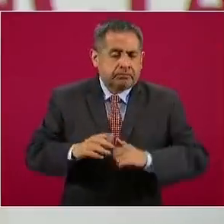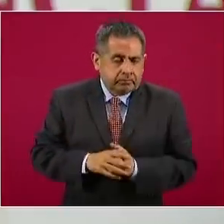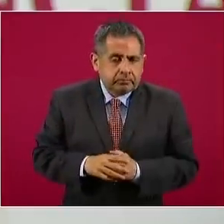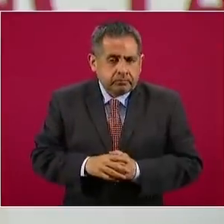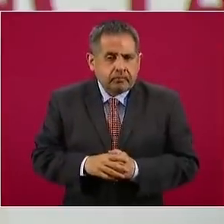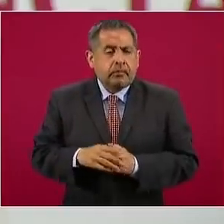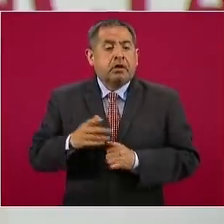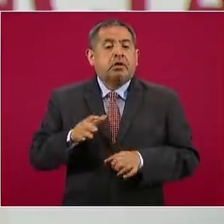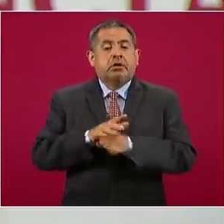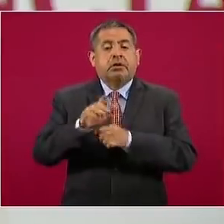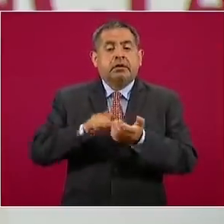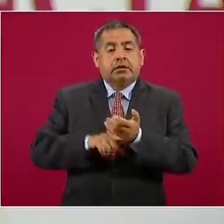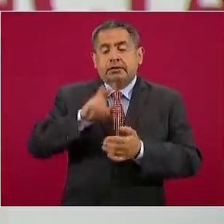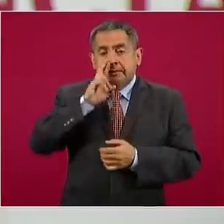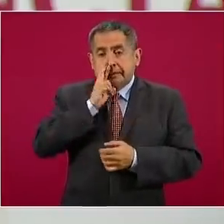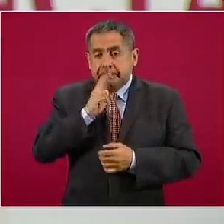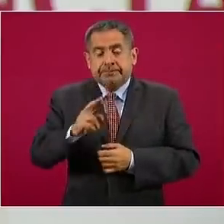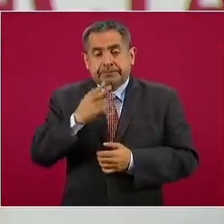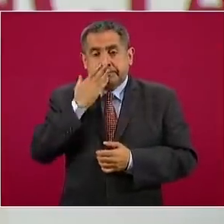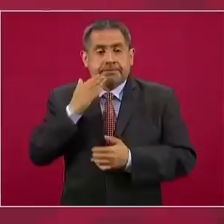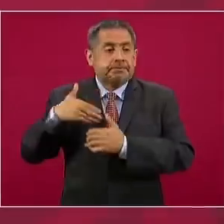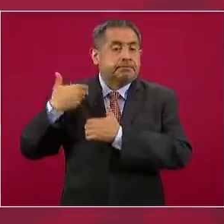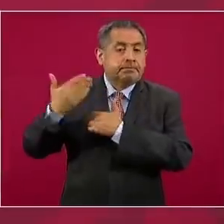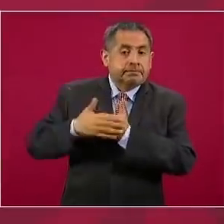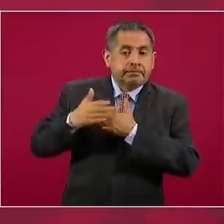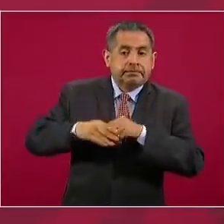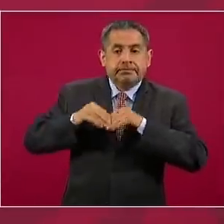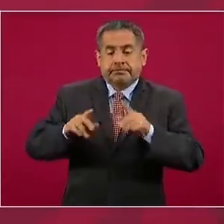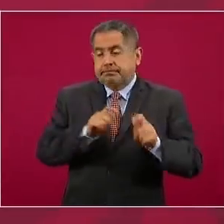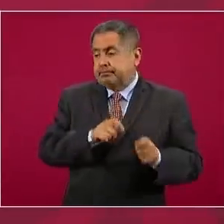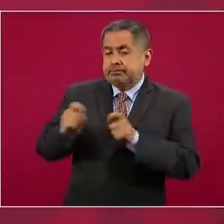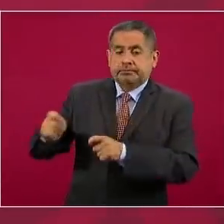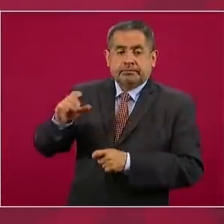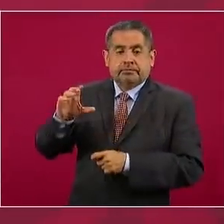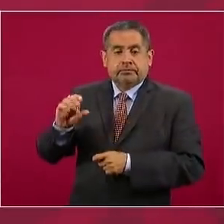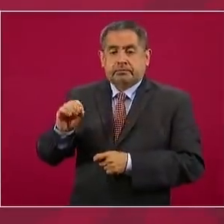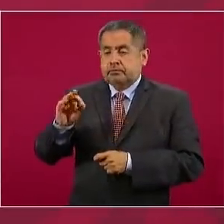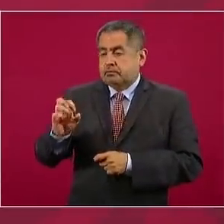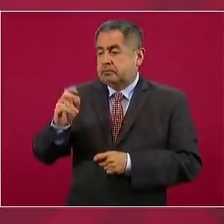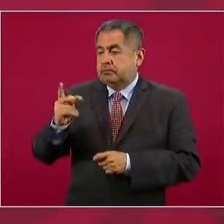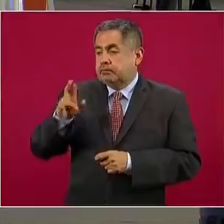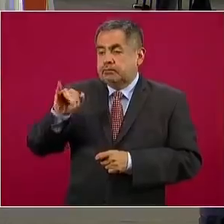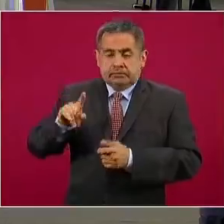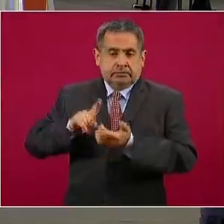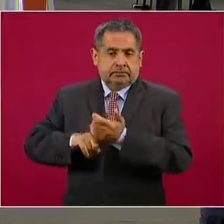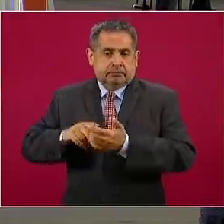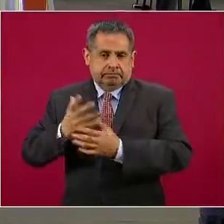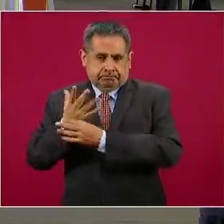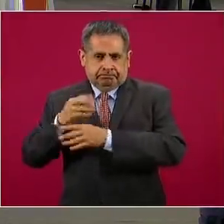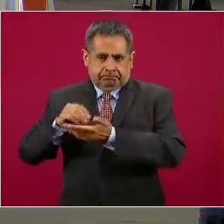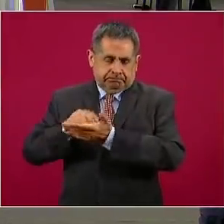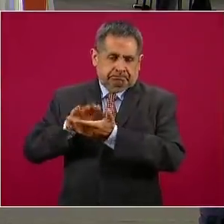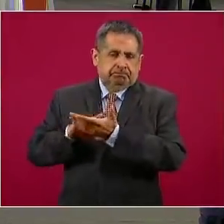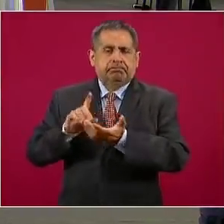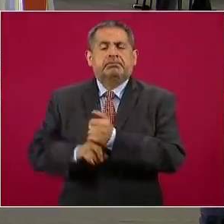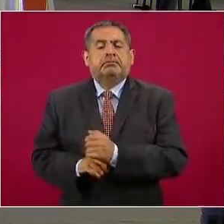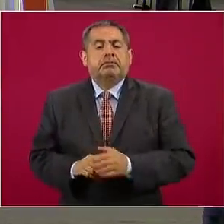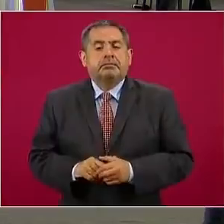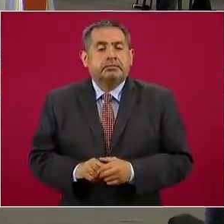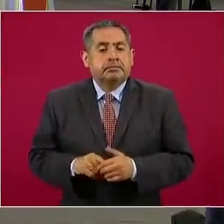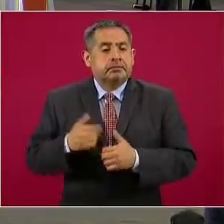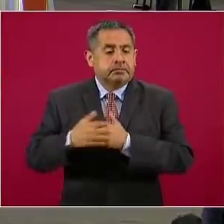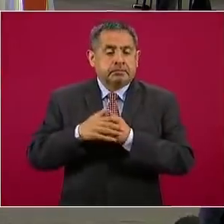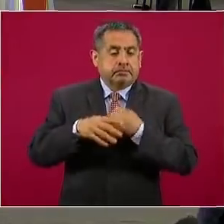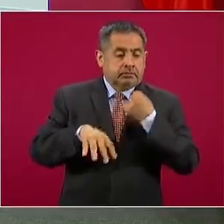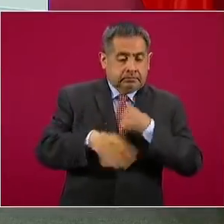reportes de resultados en tiempo real serán proporcionados a la COFEPRIS de acuerdo a las normas establecidas, hay cortes a los